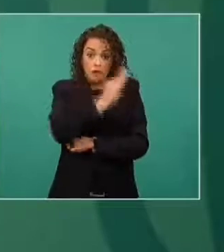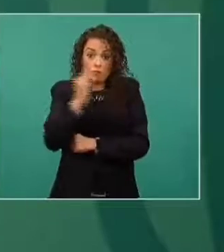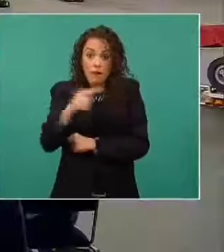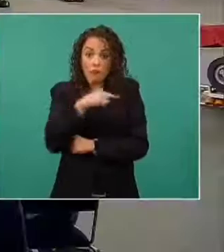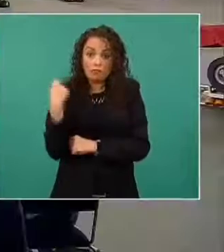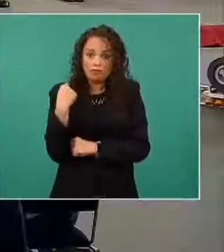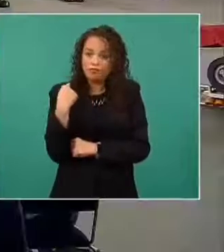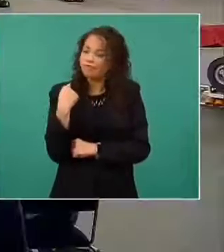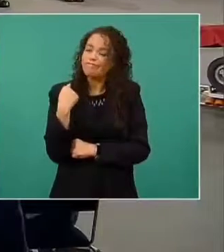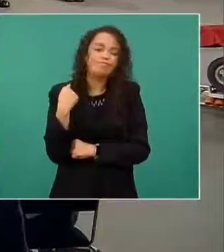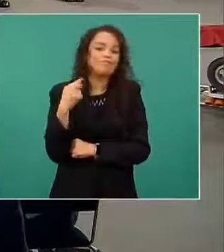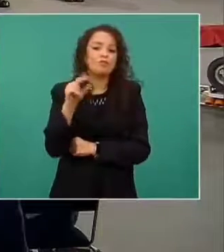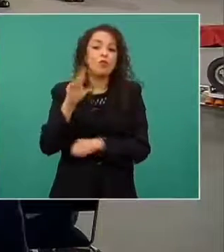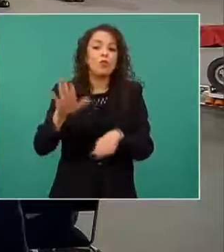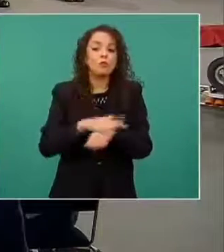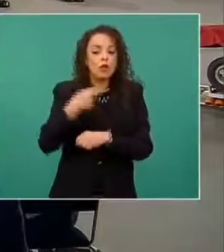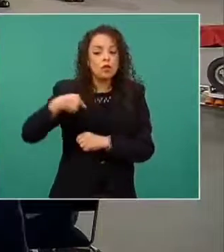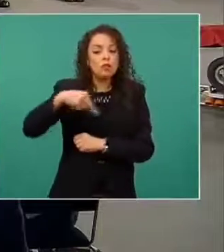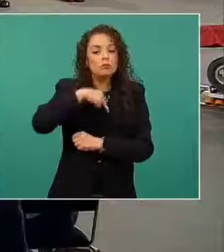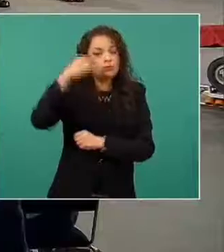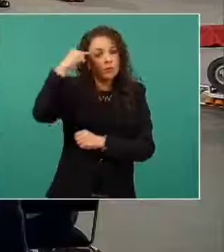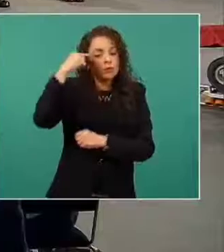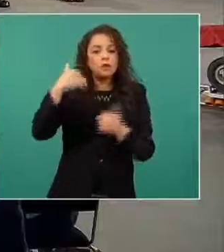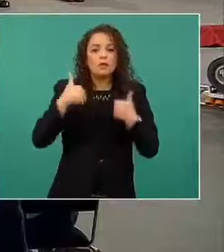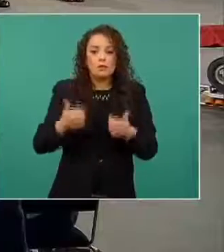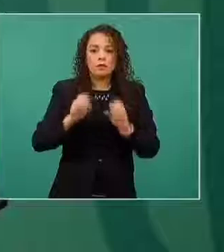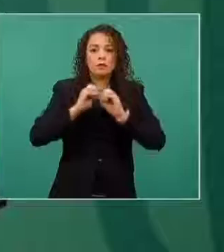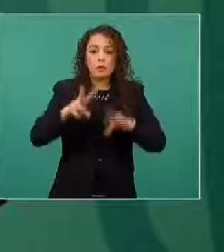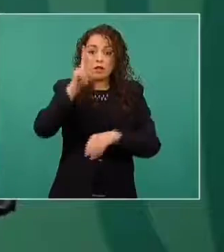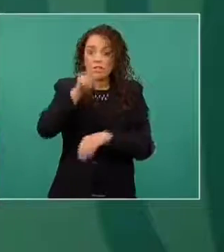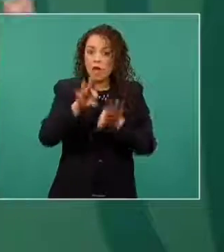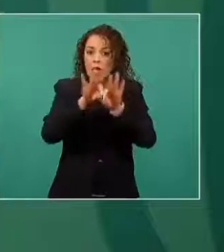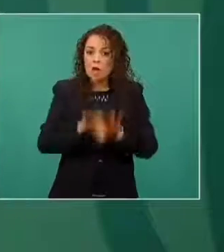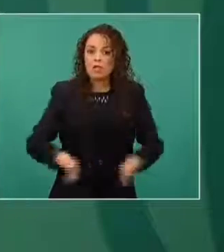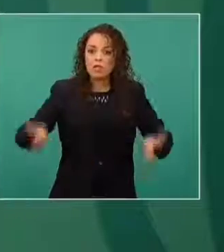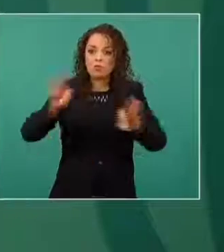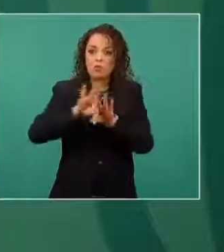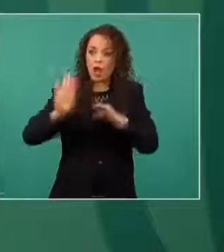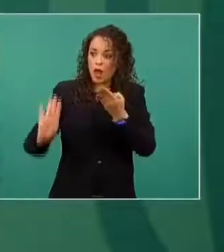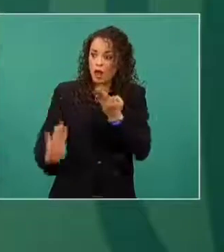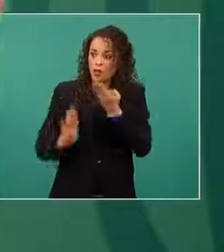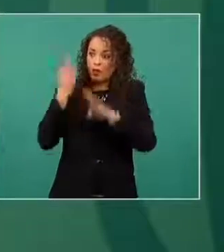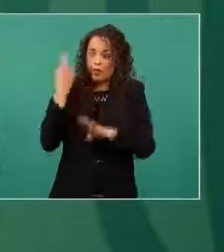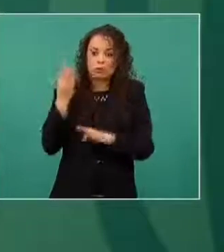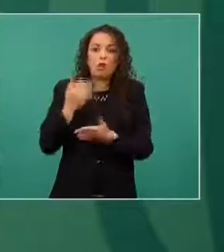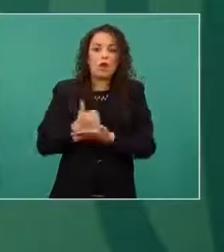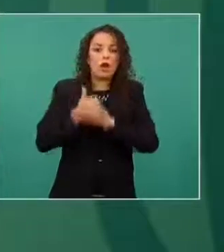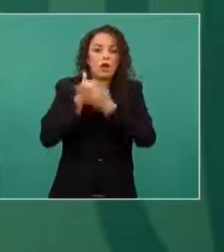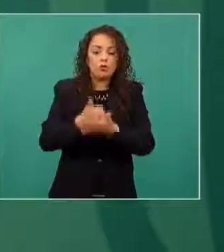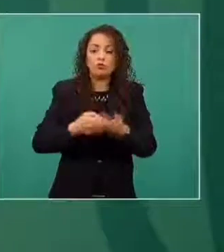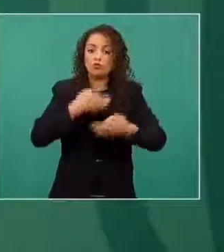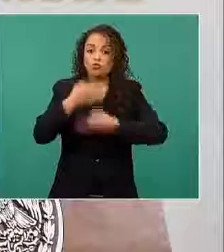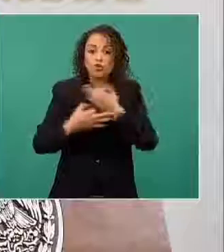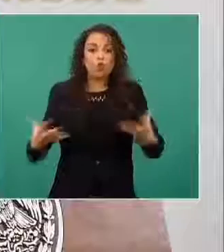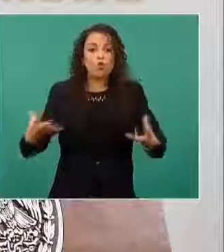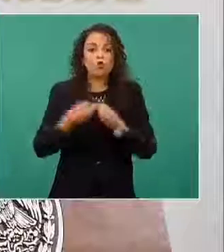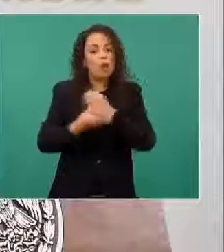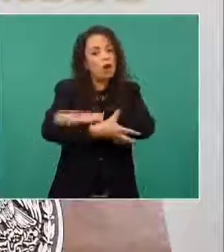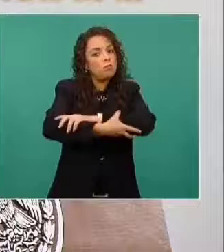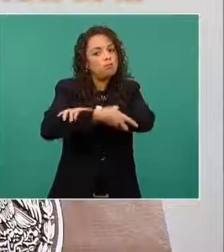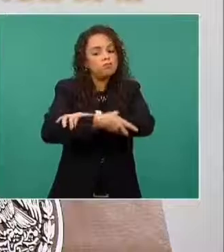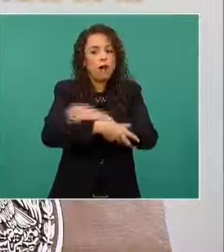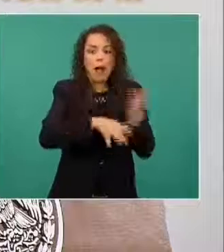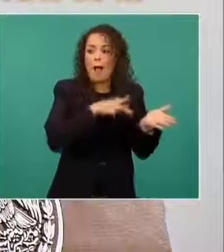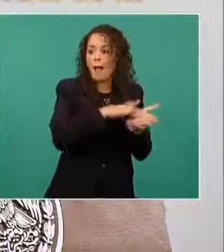conscientes de la importancia de que esto es un asunto mundial y tenemos que trabajar solidariamente en todo el mundo.